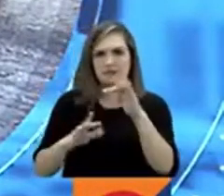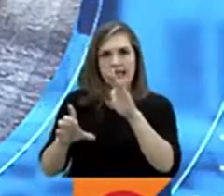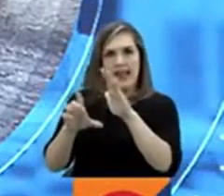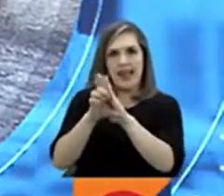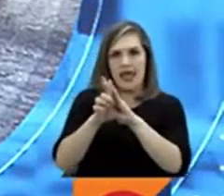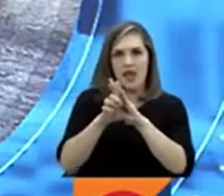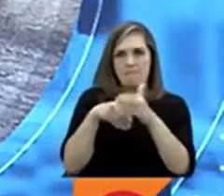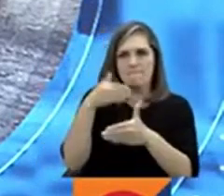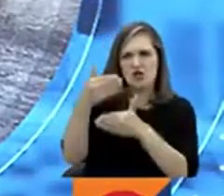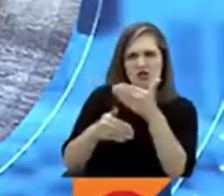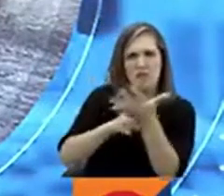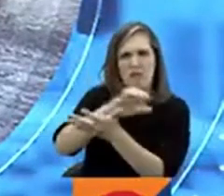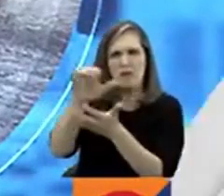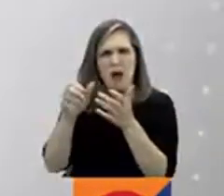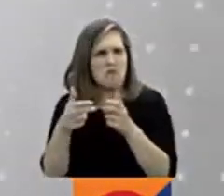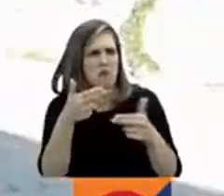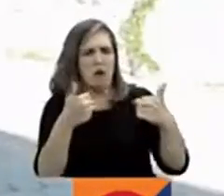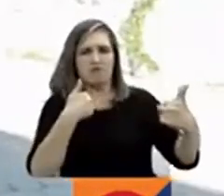periodista de Radio Nacional.